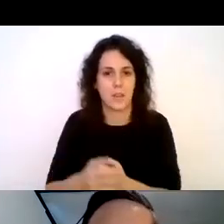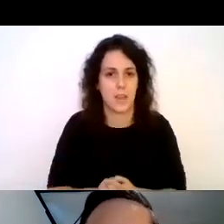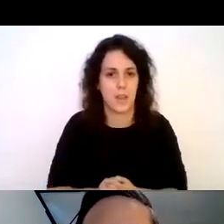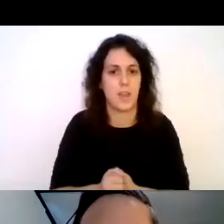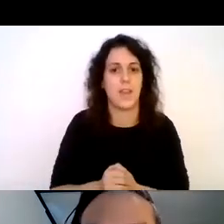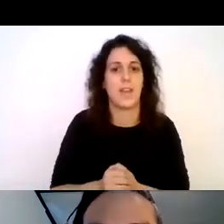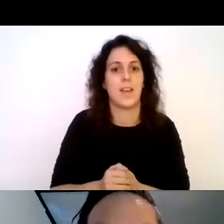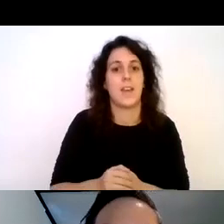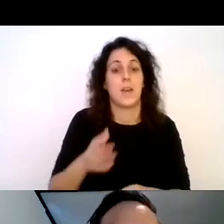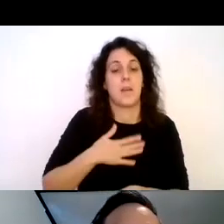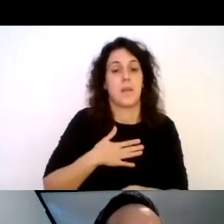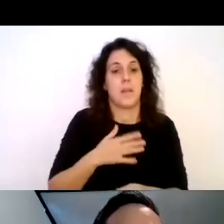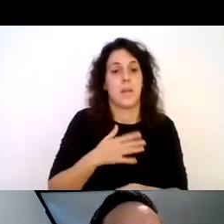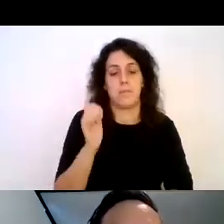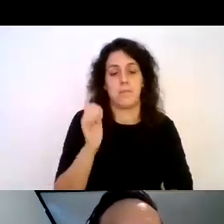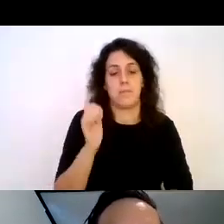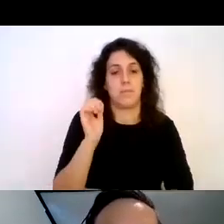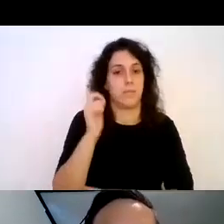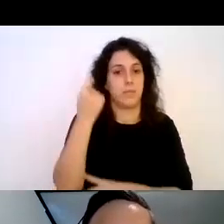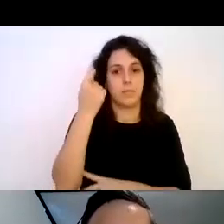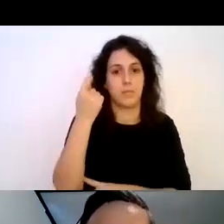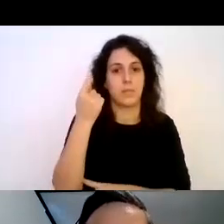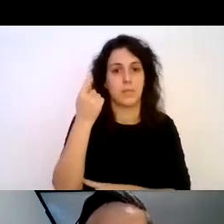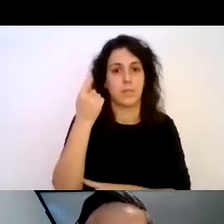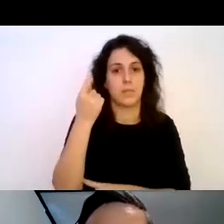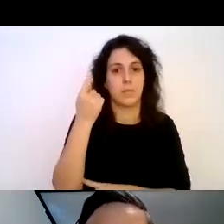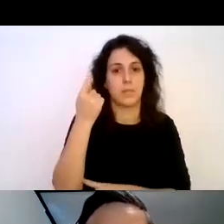del mesón fue mi escultura de carpintero negro en tamaño real.